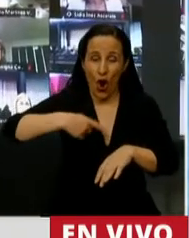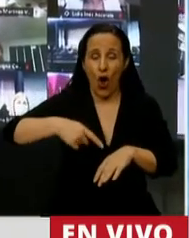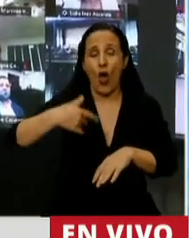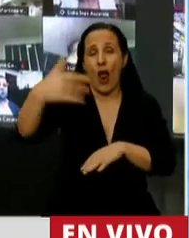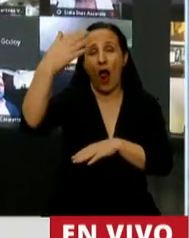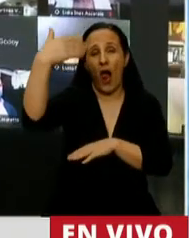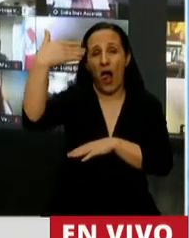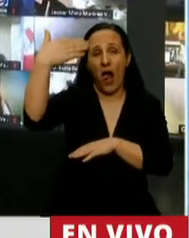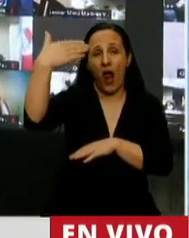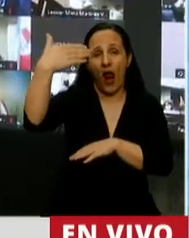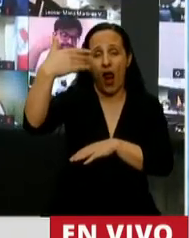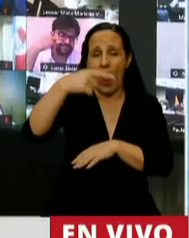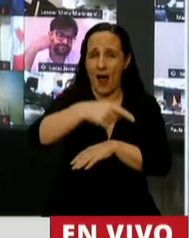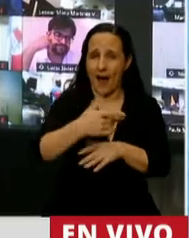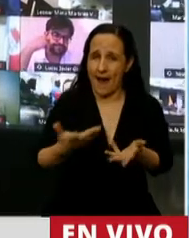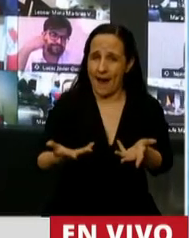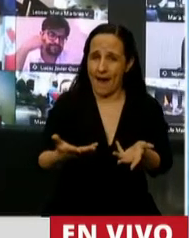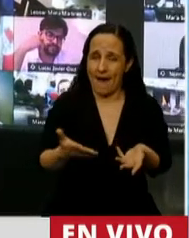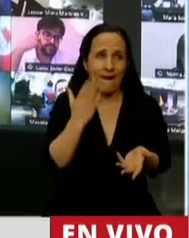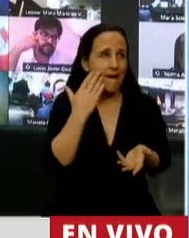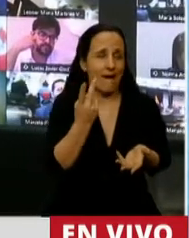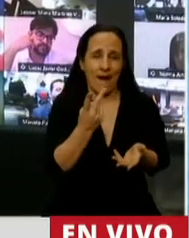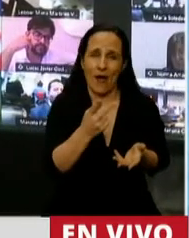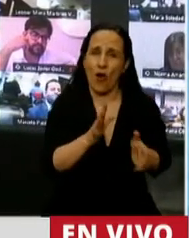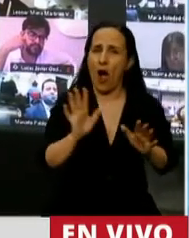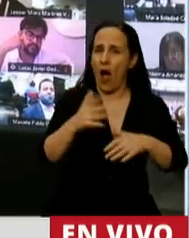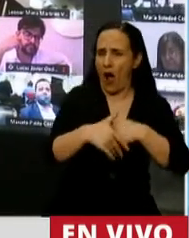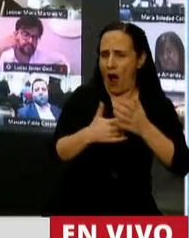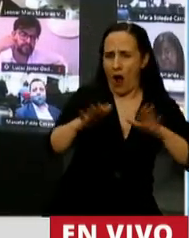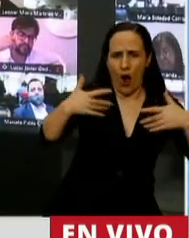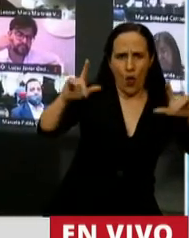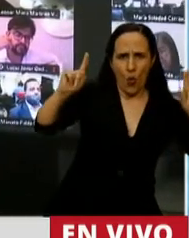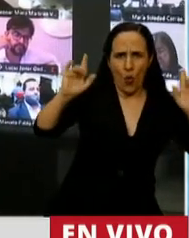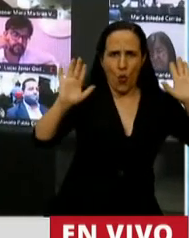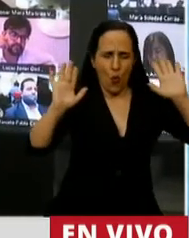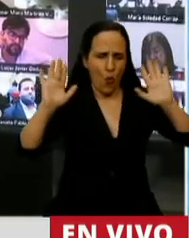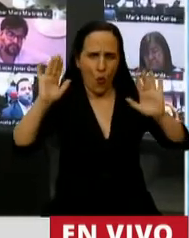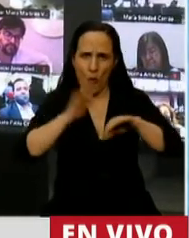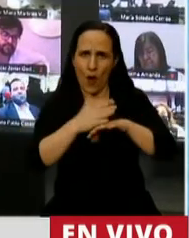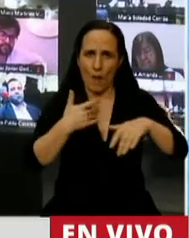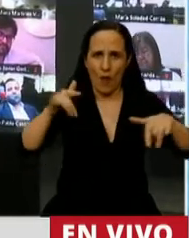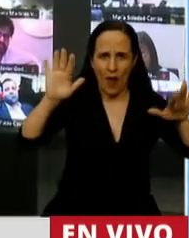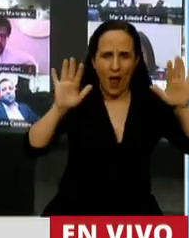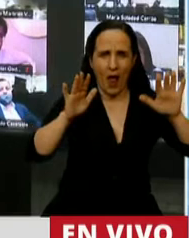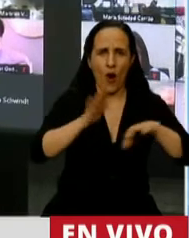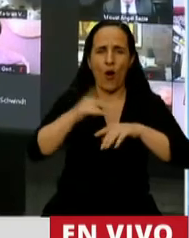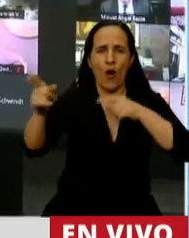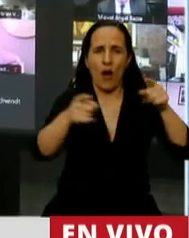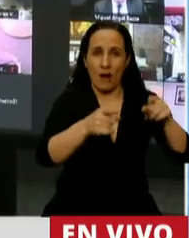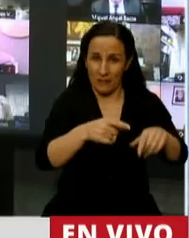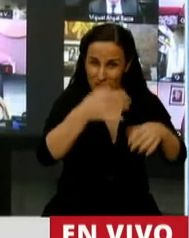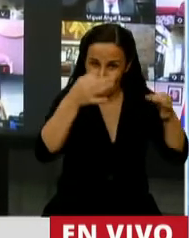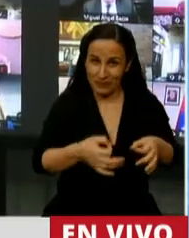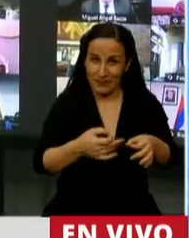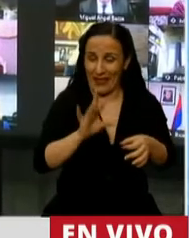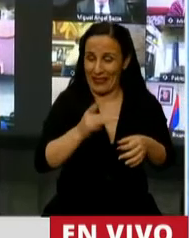decálogo de los que se lavaban las manos como Poncio Pilato para no hacerse cargo, sin lugar a dudas, del desastre que nos dejaron